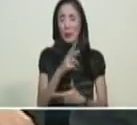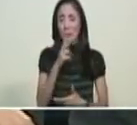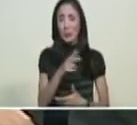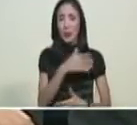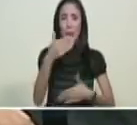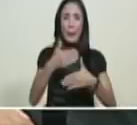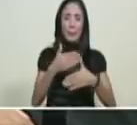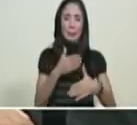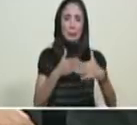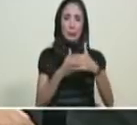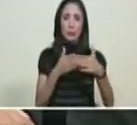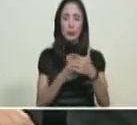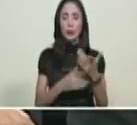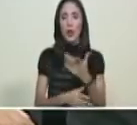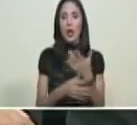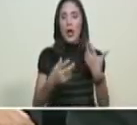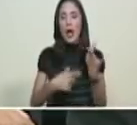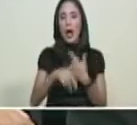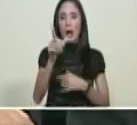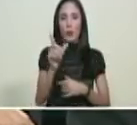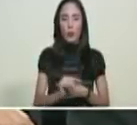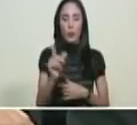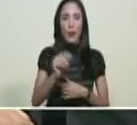La caída en los precios petroleros.